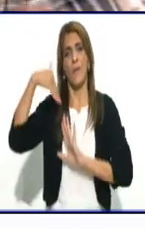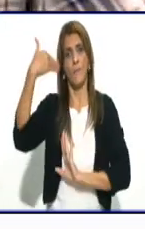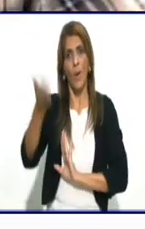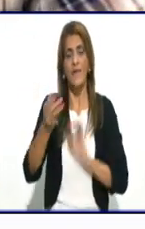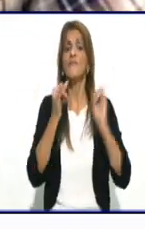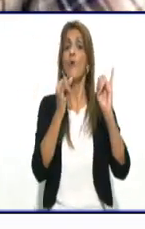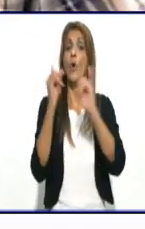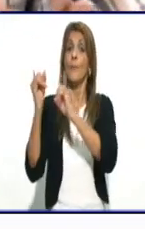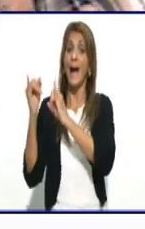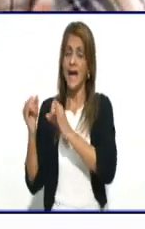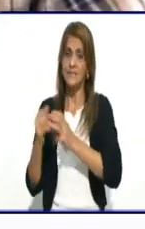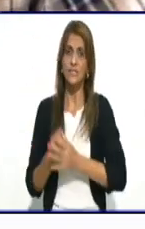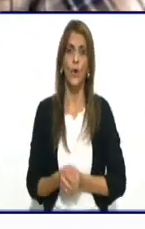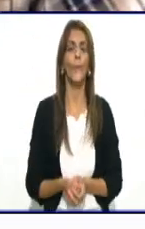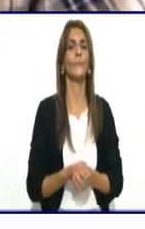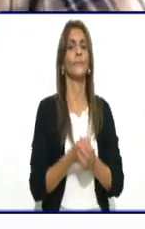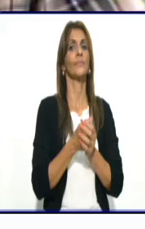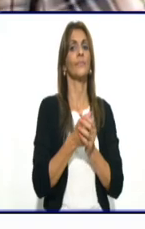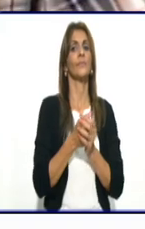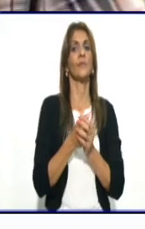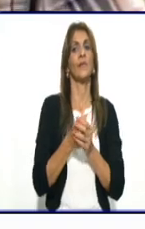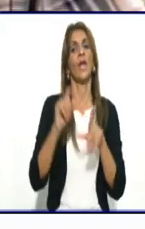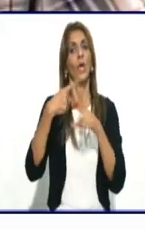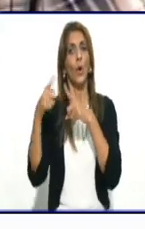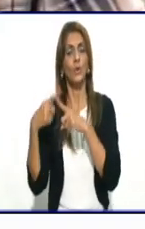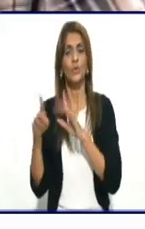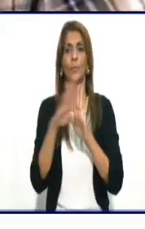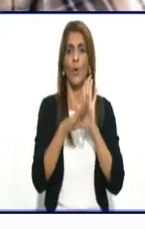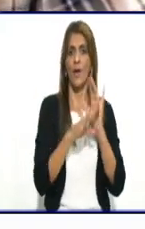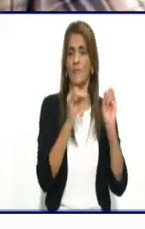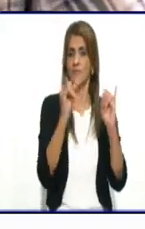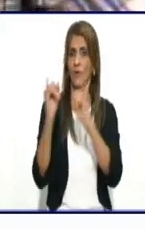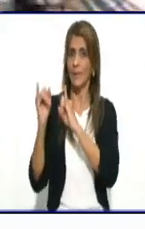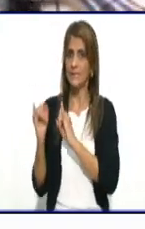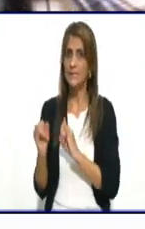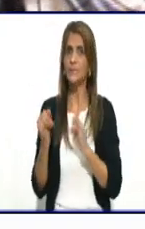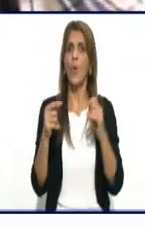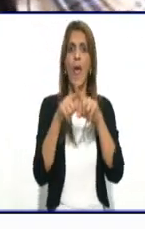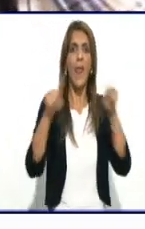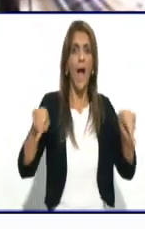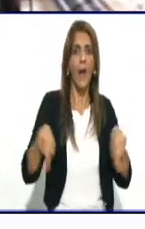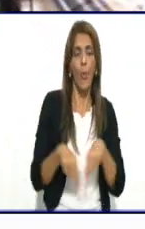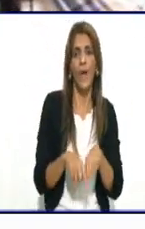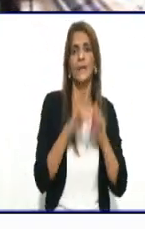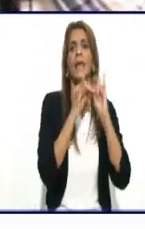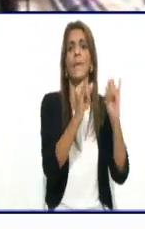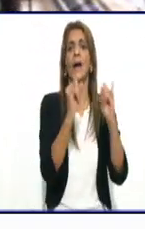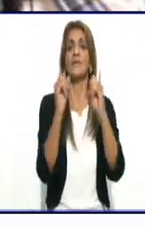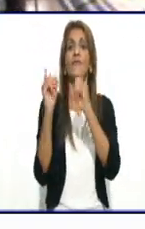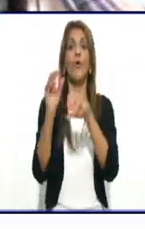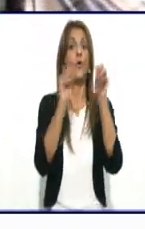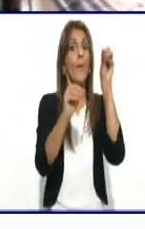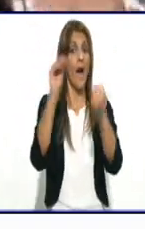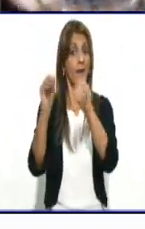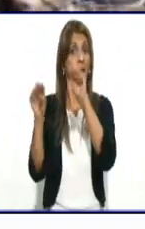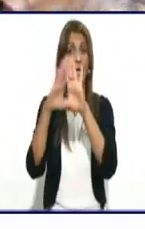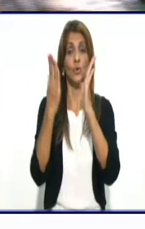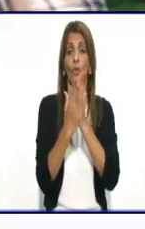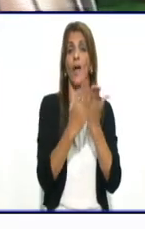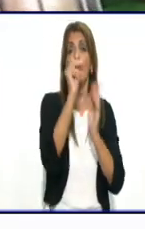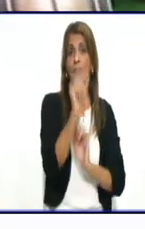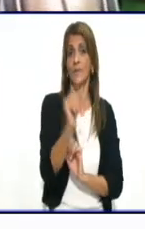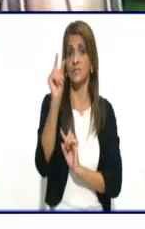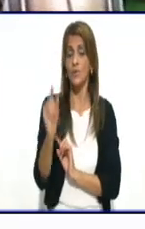incluso en la misma cuadra, en el Consejo Popular, se va a establecer la comunicación con los vecinos de esa zona. Quiero agradecer a